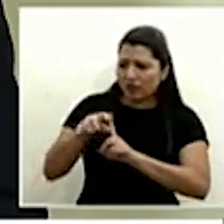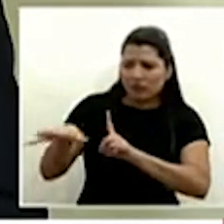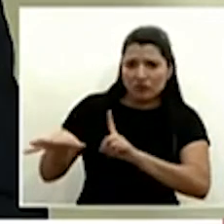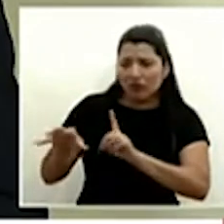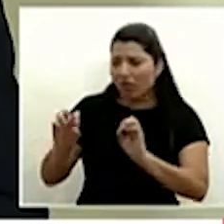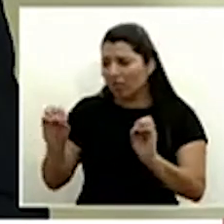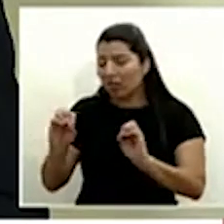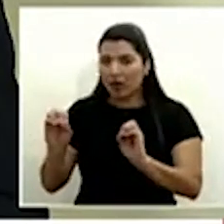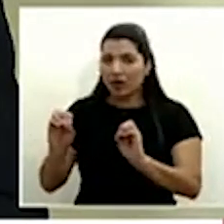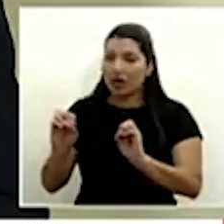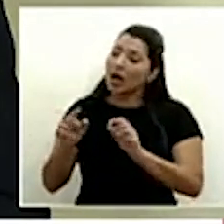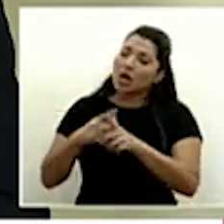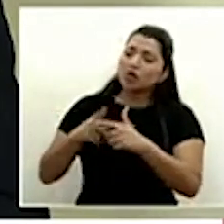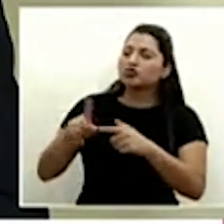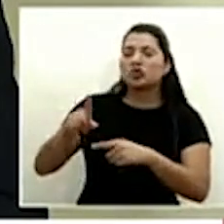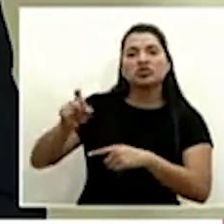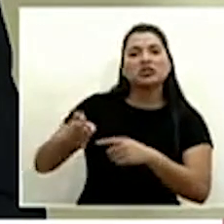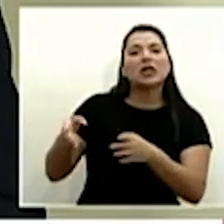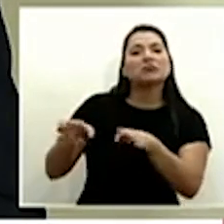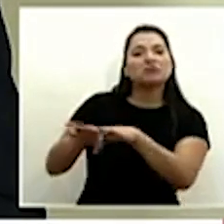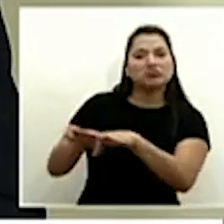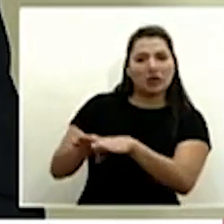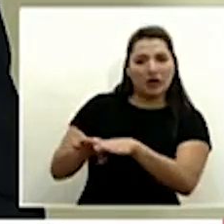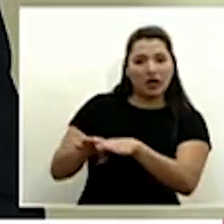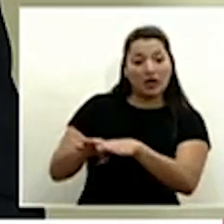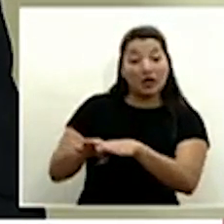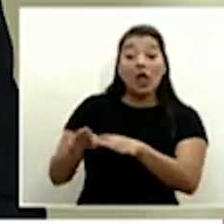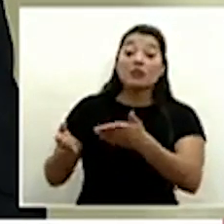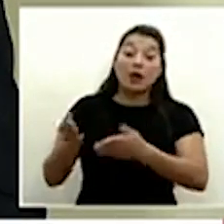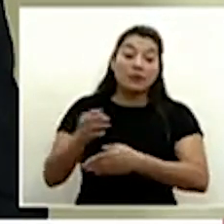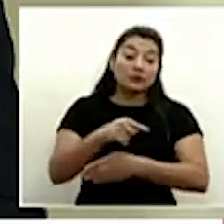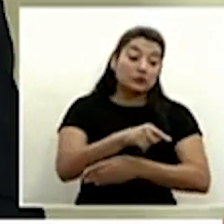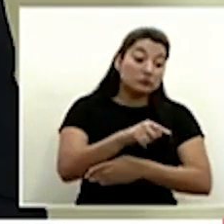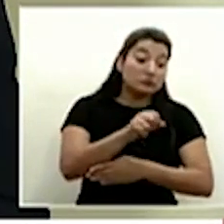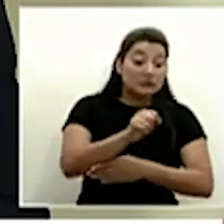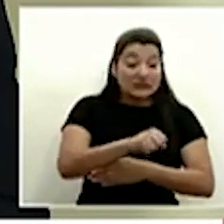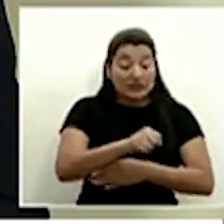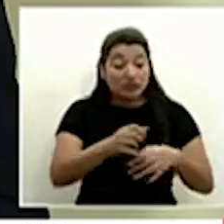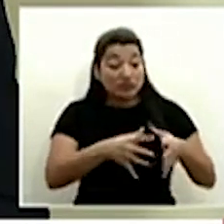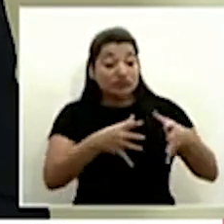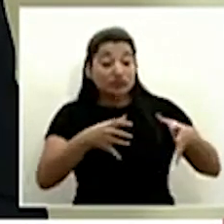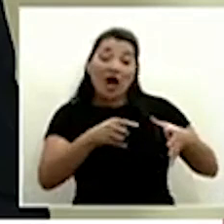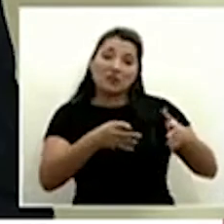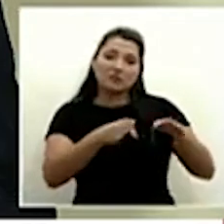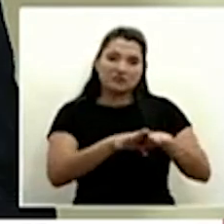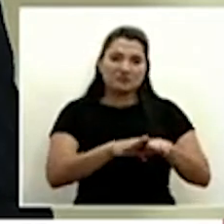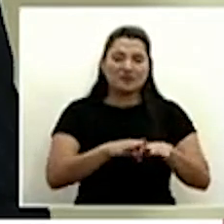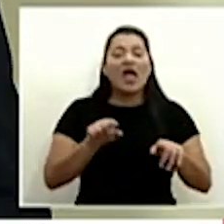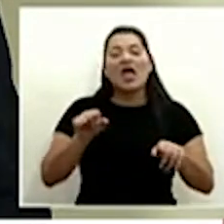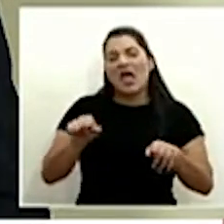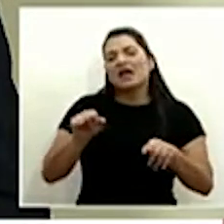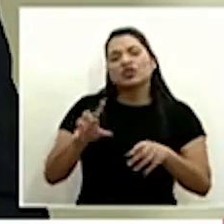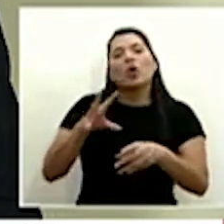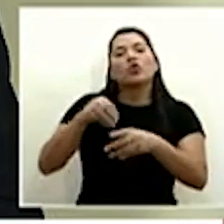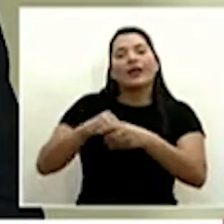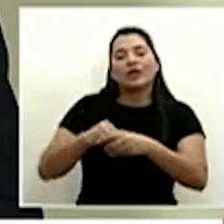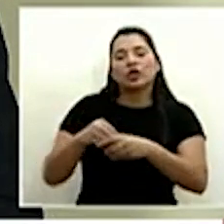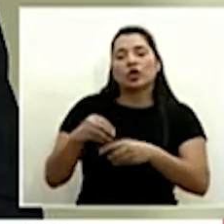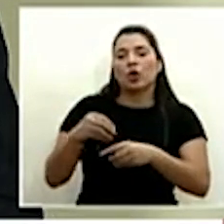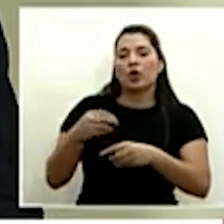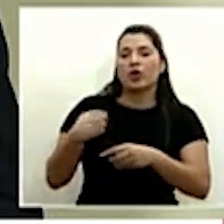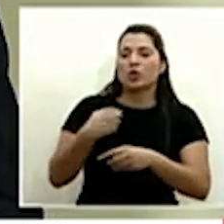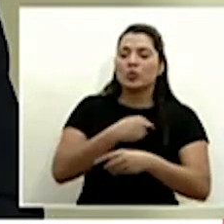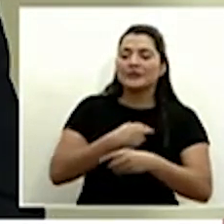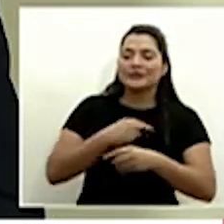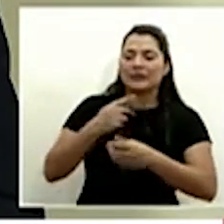ameritaría por ejemplo hacer una clausura de las actividades o una desaceleración entonces también es parte de lo que estamos ya analizando y